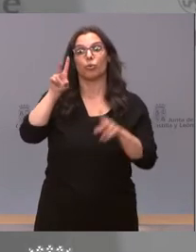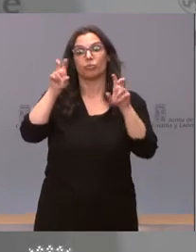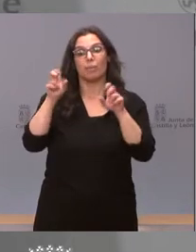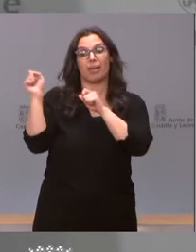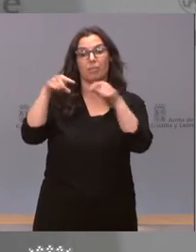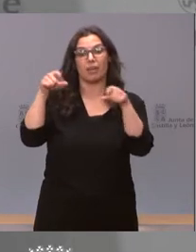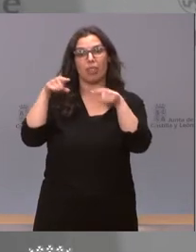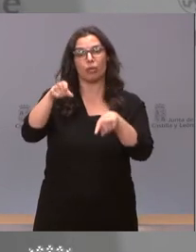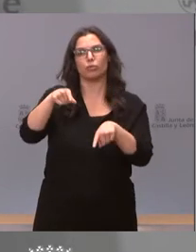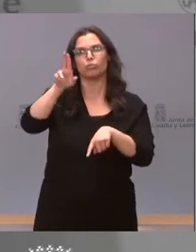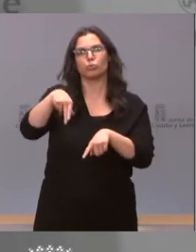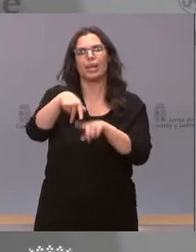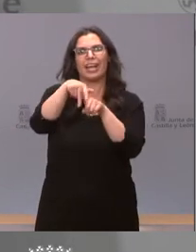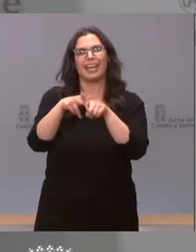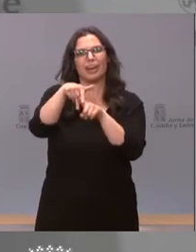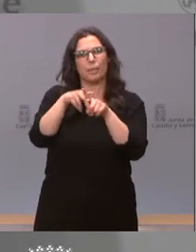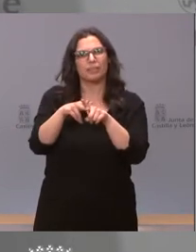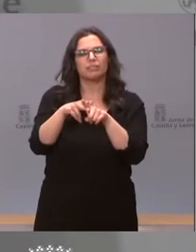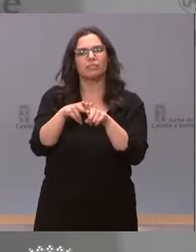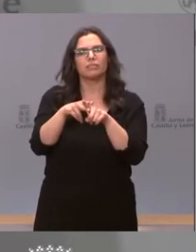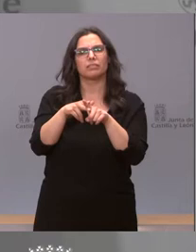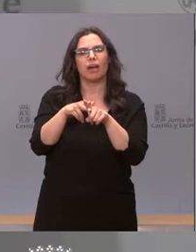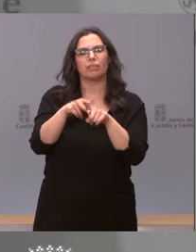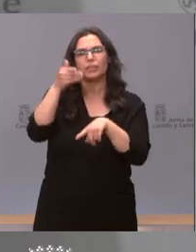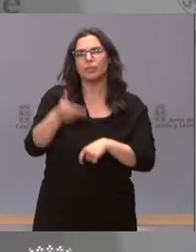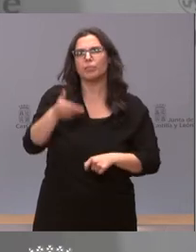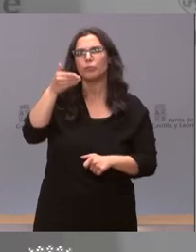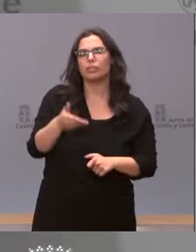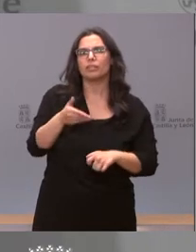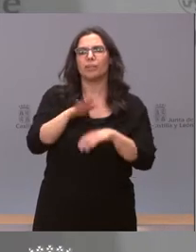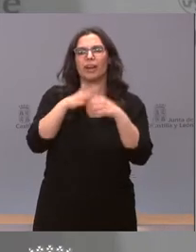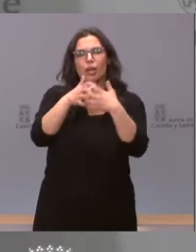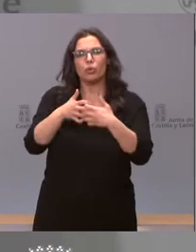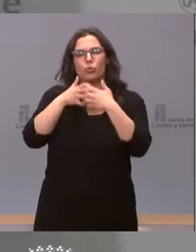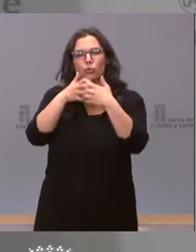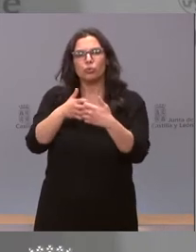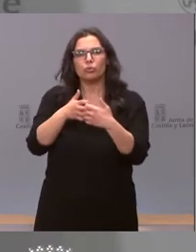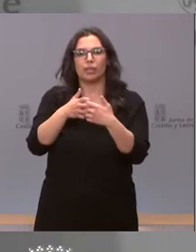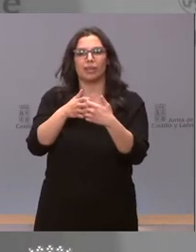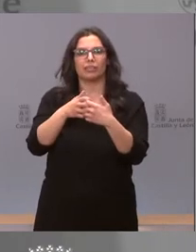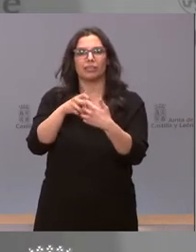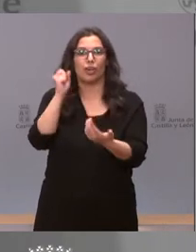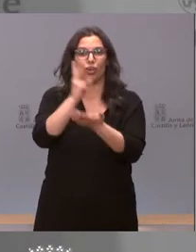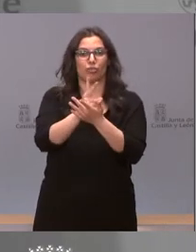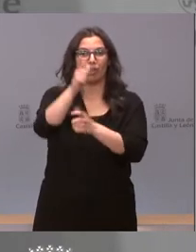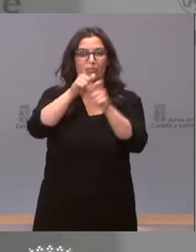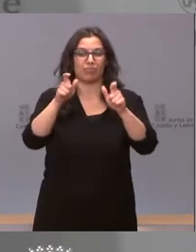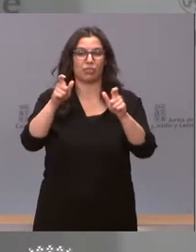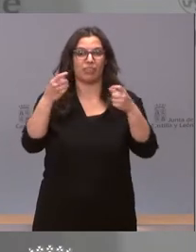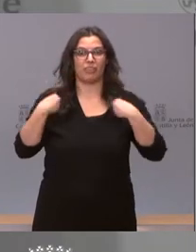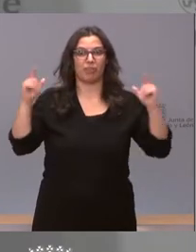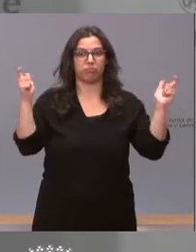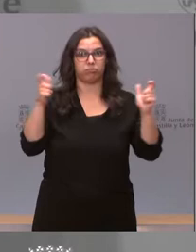imprescindibles para luchar también contra el reto demográfico en nuestra comunidad.